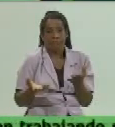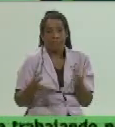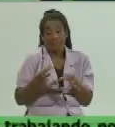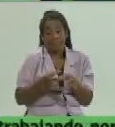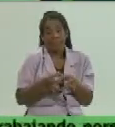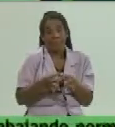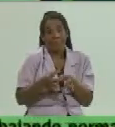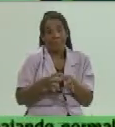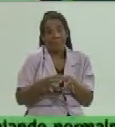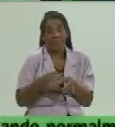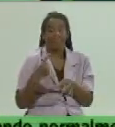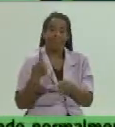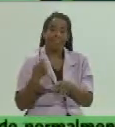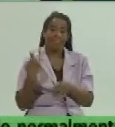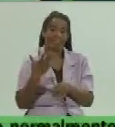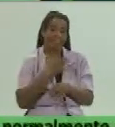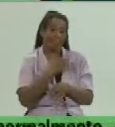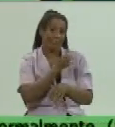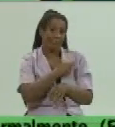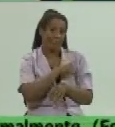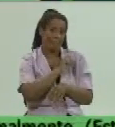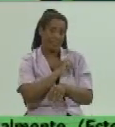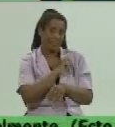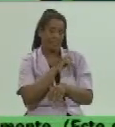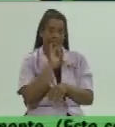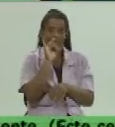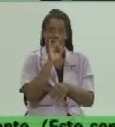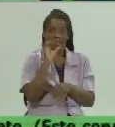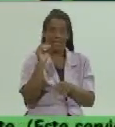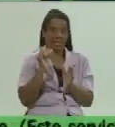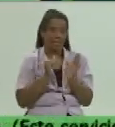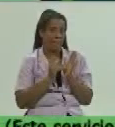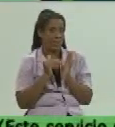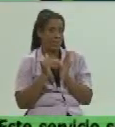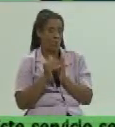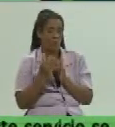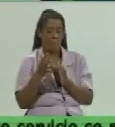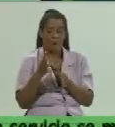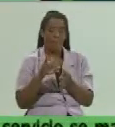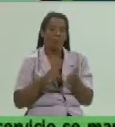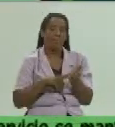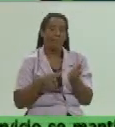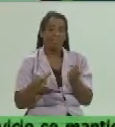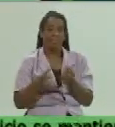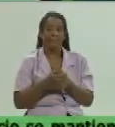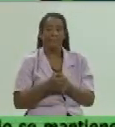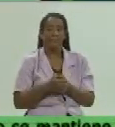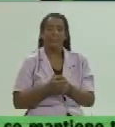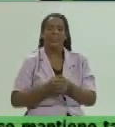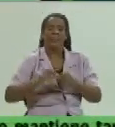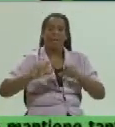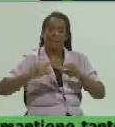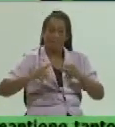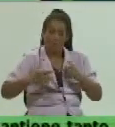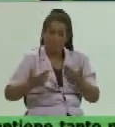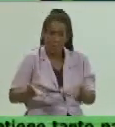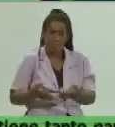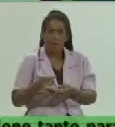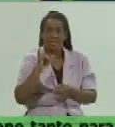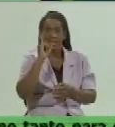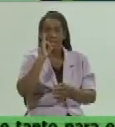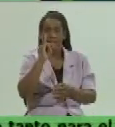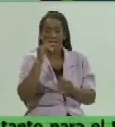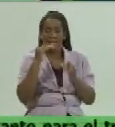necesita nuestra población que está en alrededor de 70 millones para la provincia la recuperación de seis naves